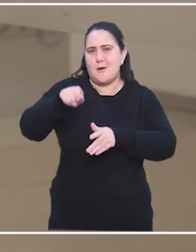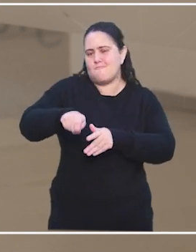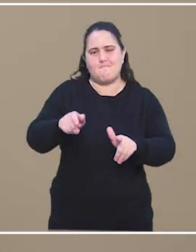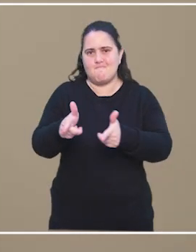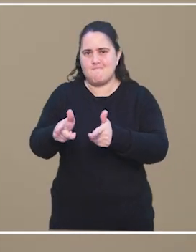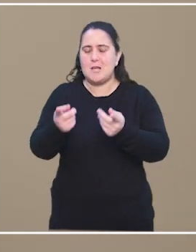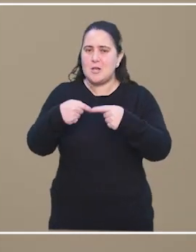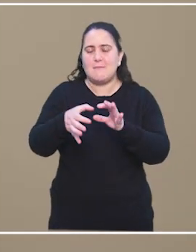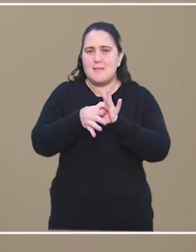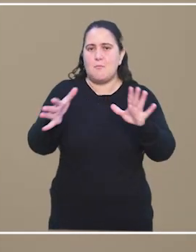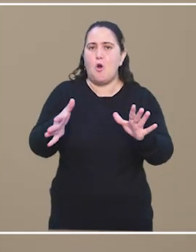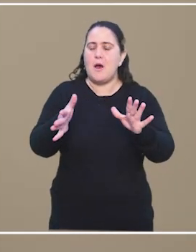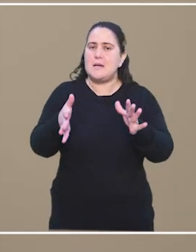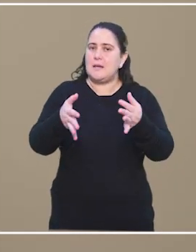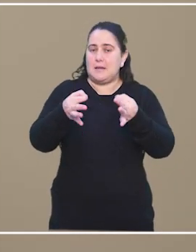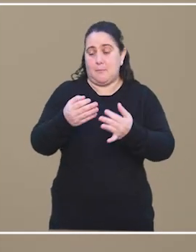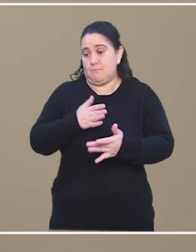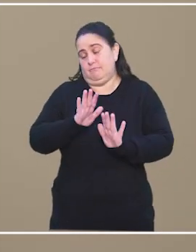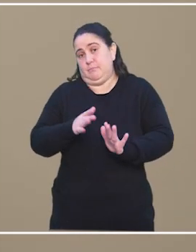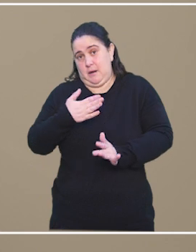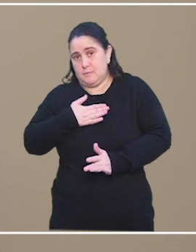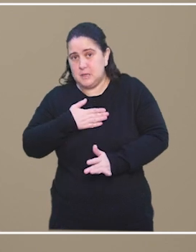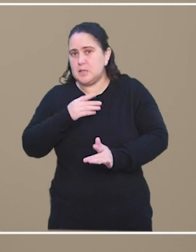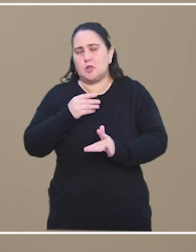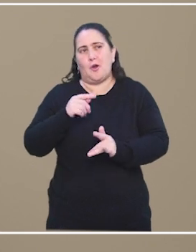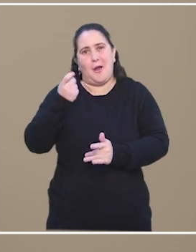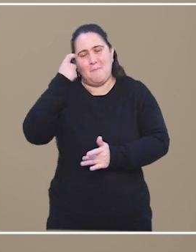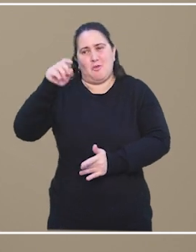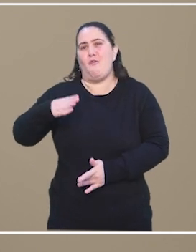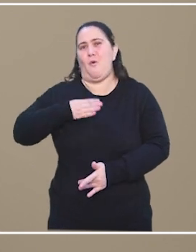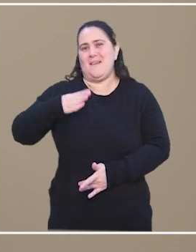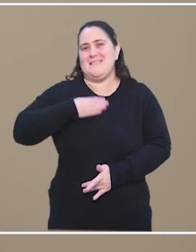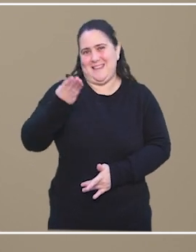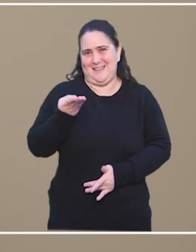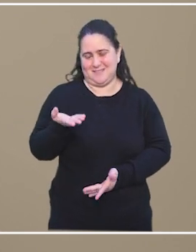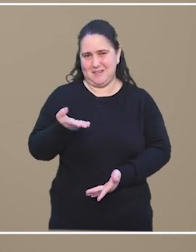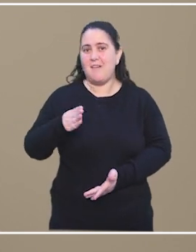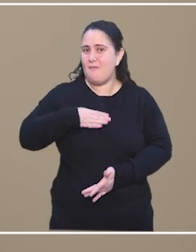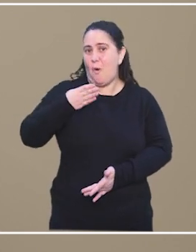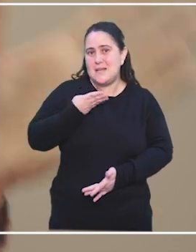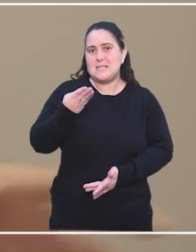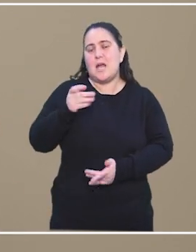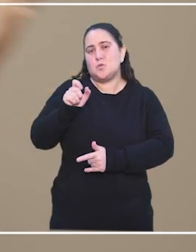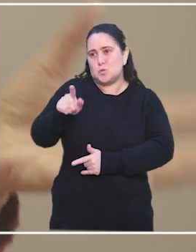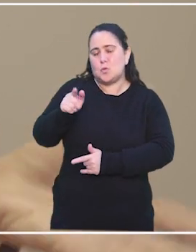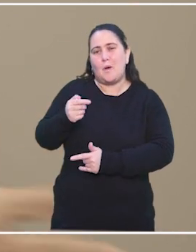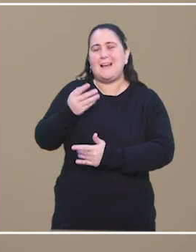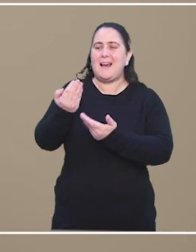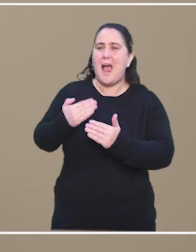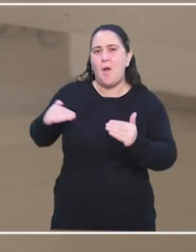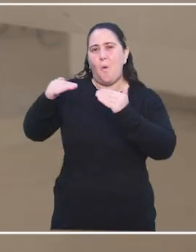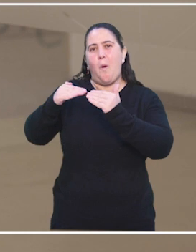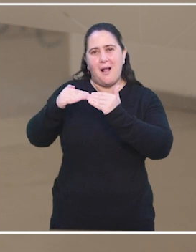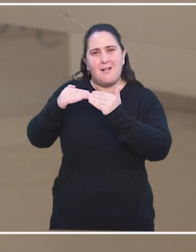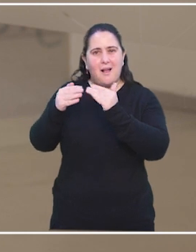Al fin de cuentas la democracia, por lo menos como nosotros la conocemos, es un invento burgués y la burguesía, a pesar de su lema Igualdad, Libertad y